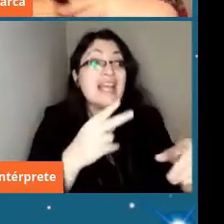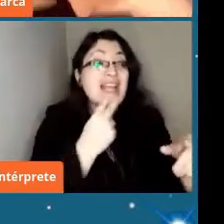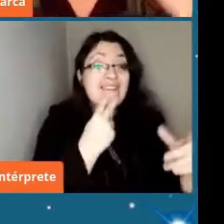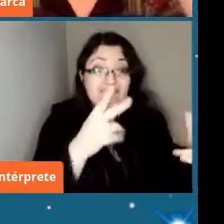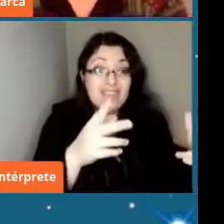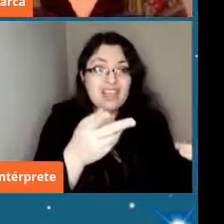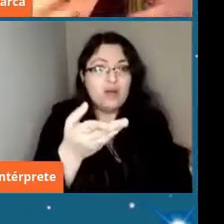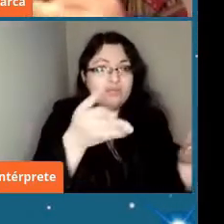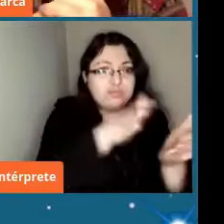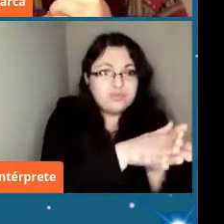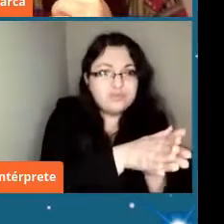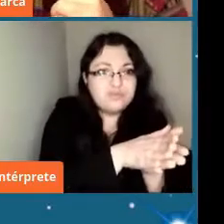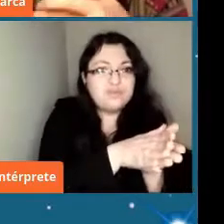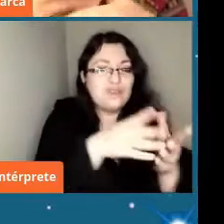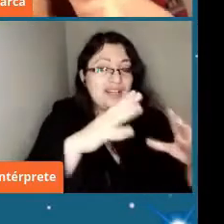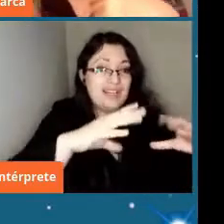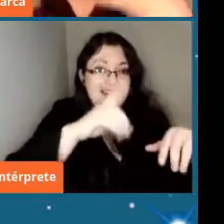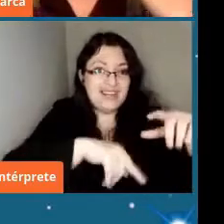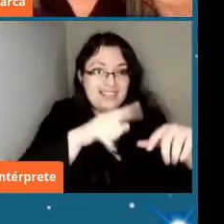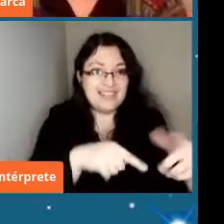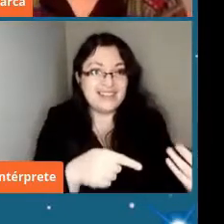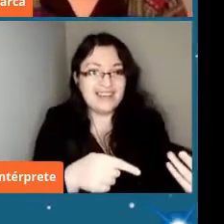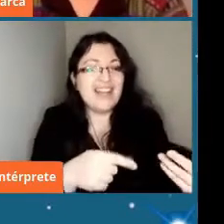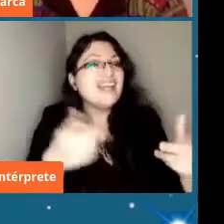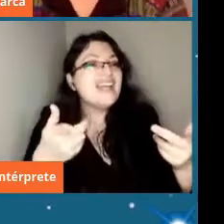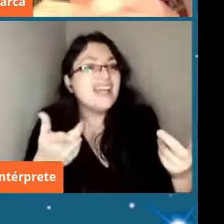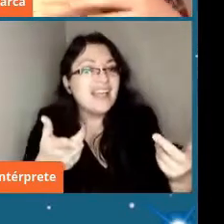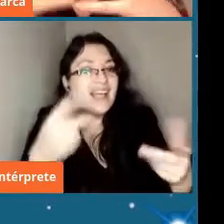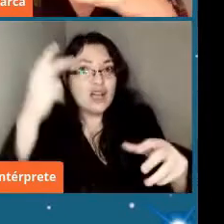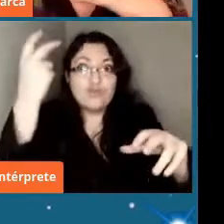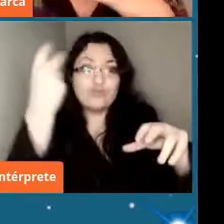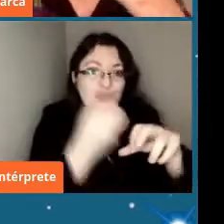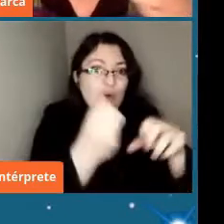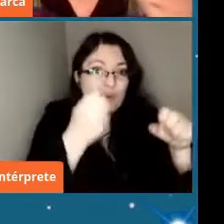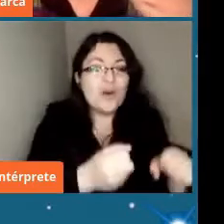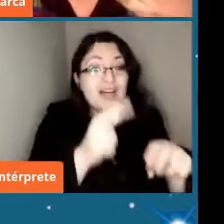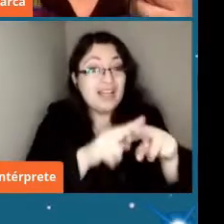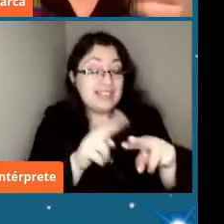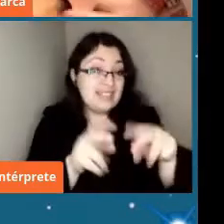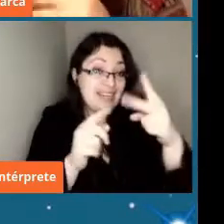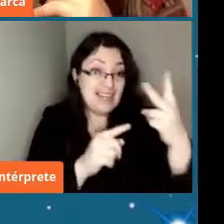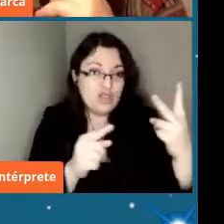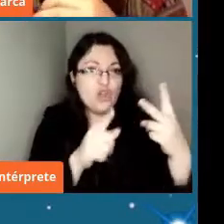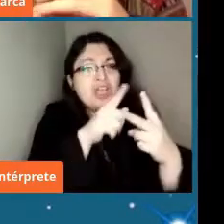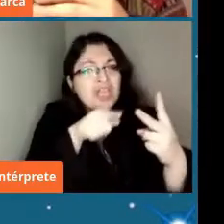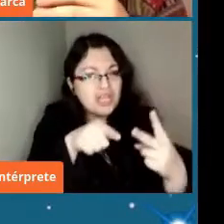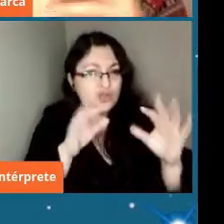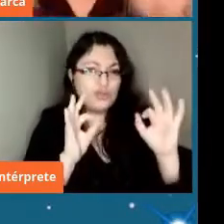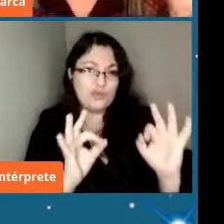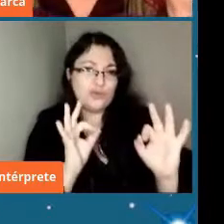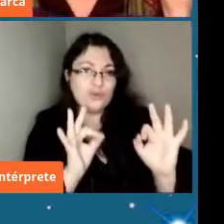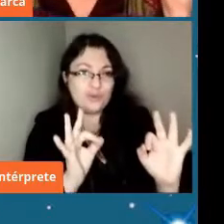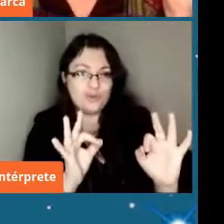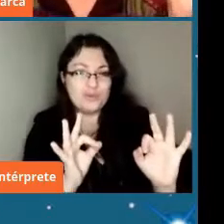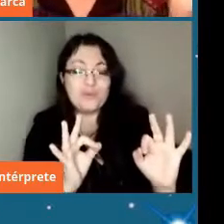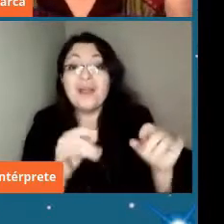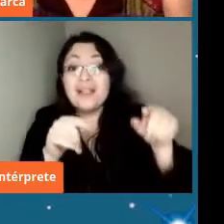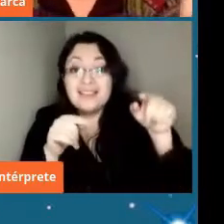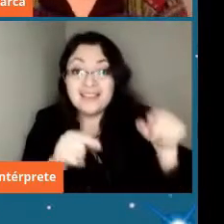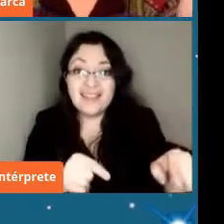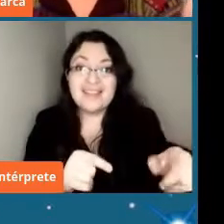y muerte en sistemas planetarios y que son normal entonces y esa esa esa